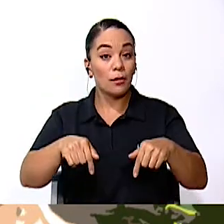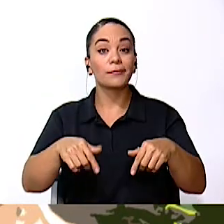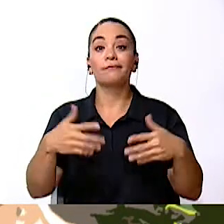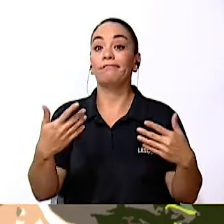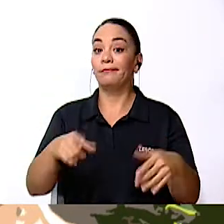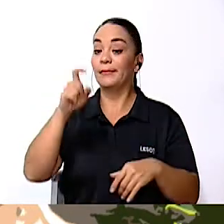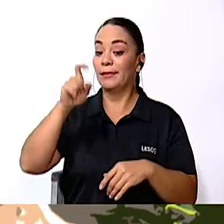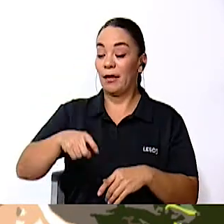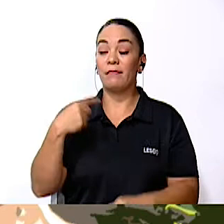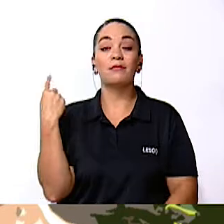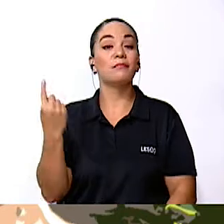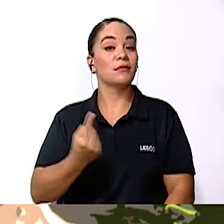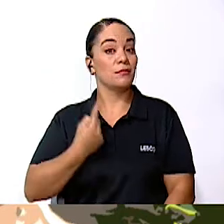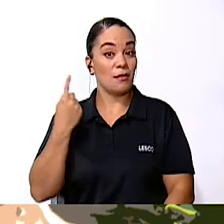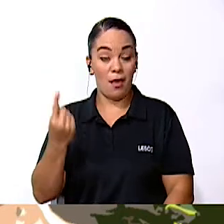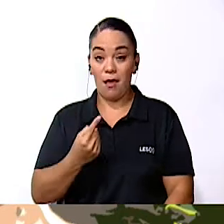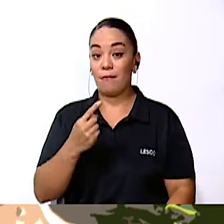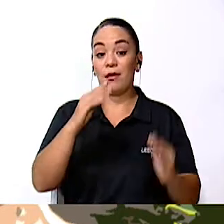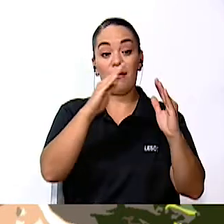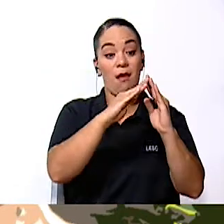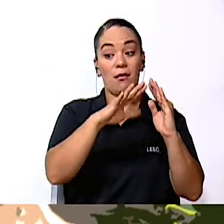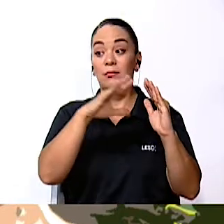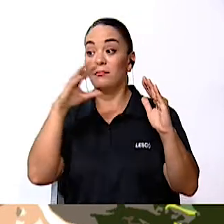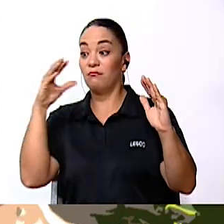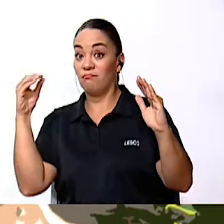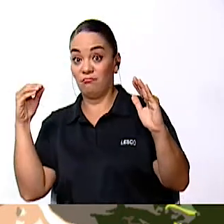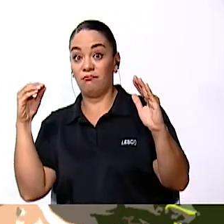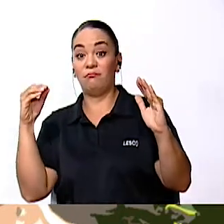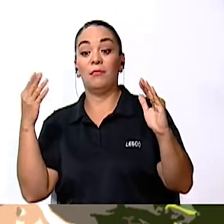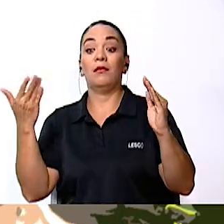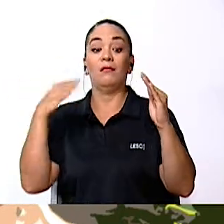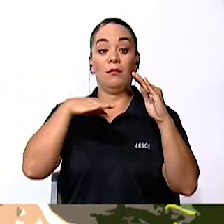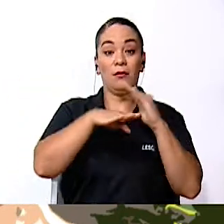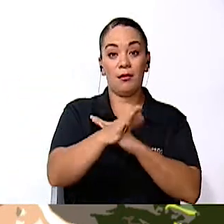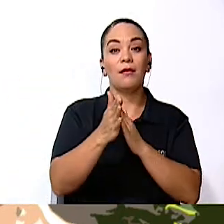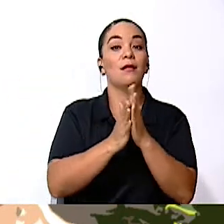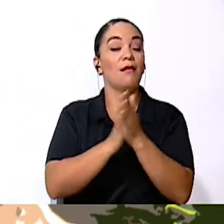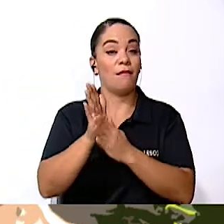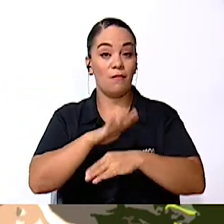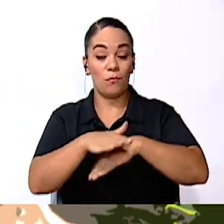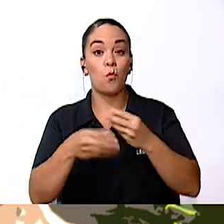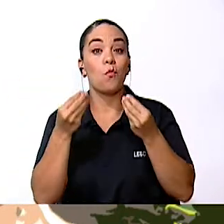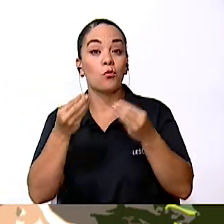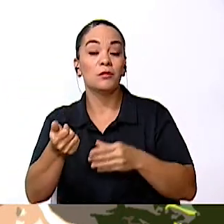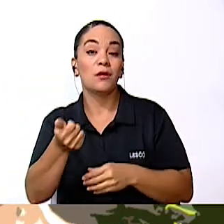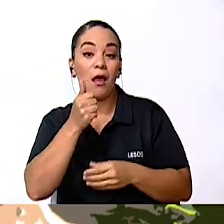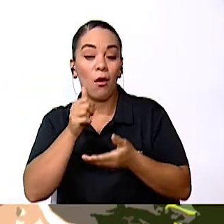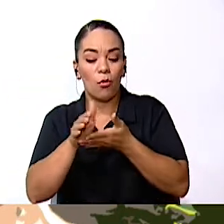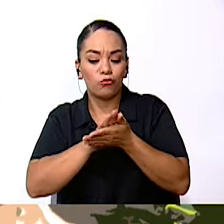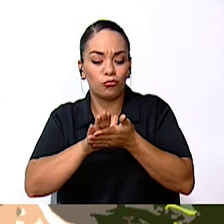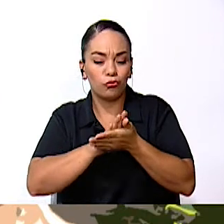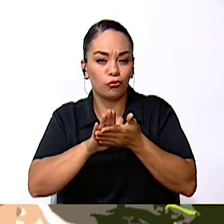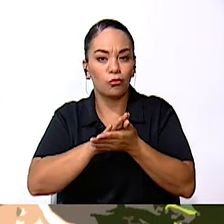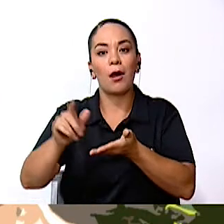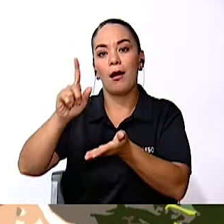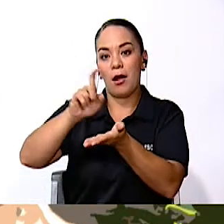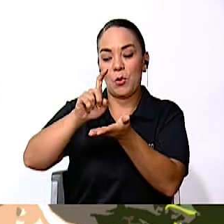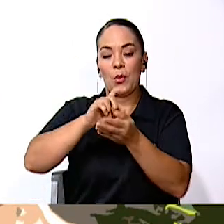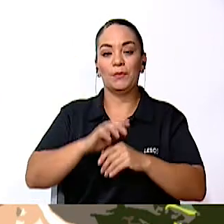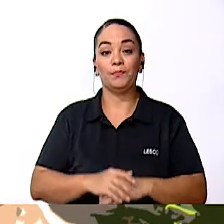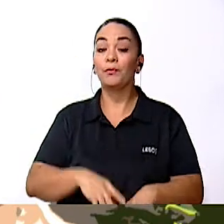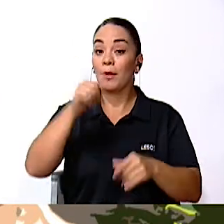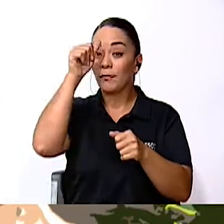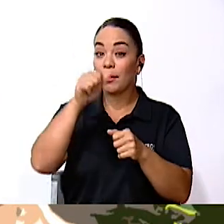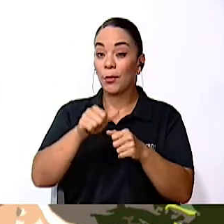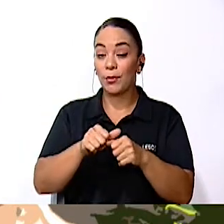momento, salimos, entramos, a cada rato tenemos que lavarnos las manos con bastante agua y bastante jabón. También recordarles que los